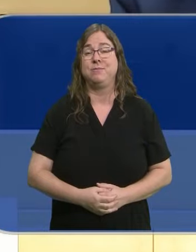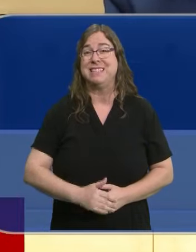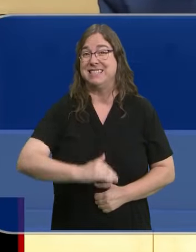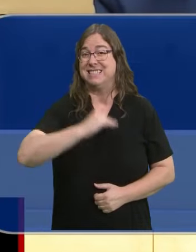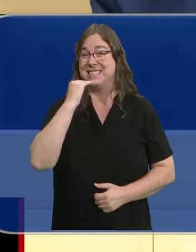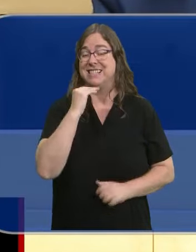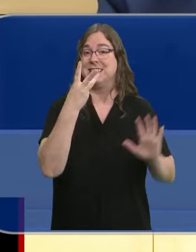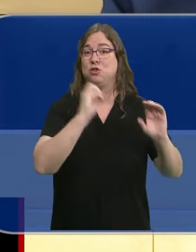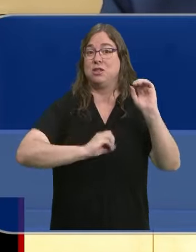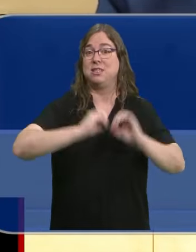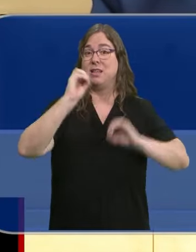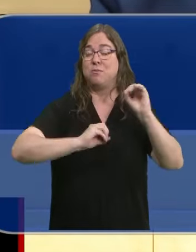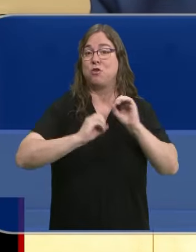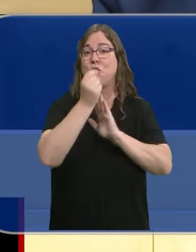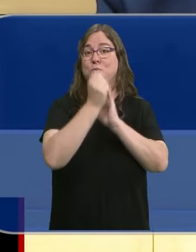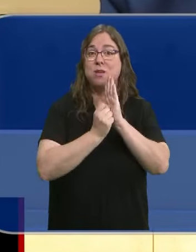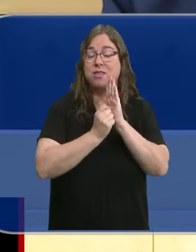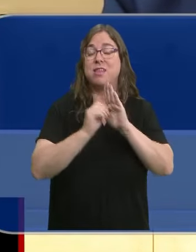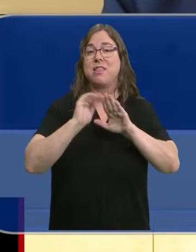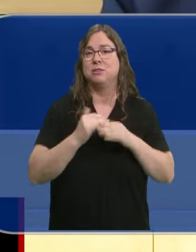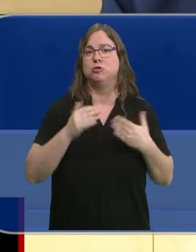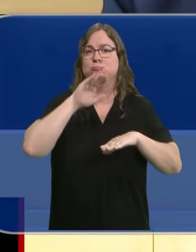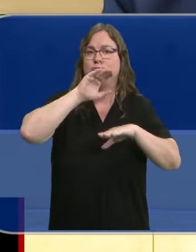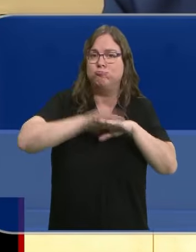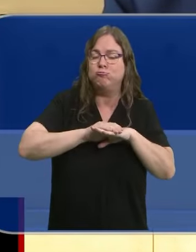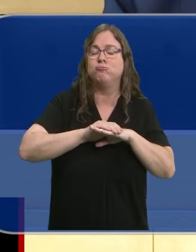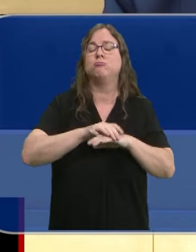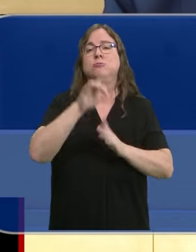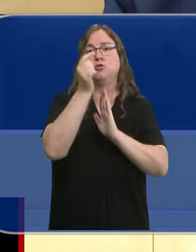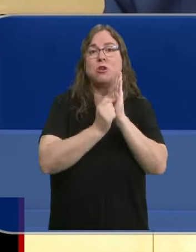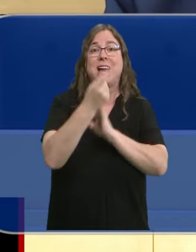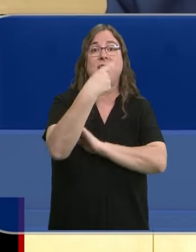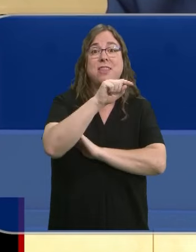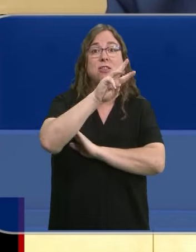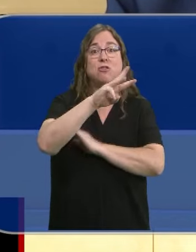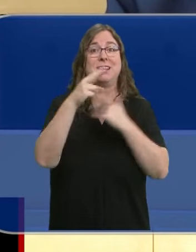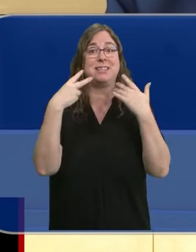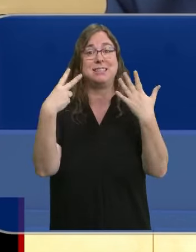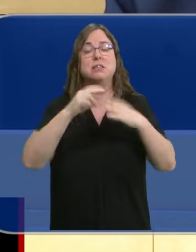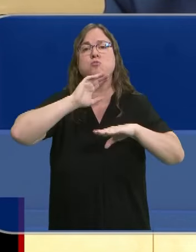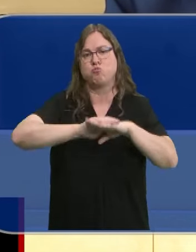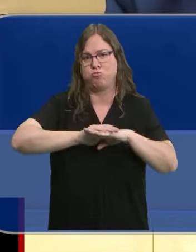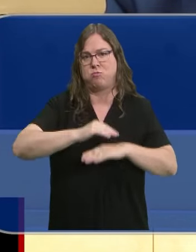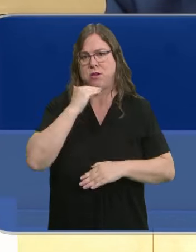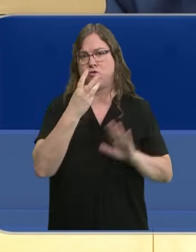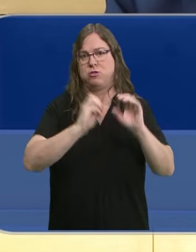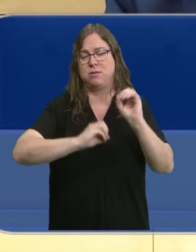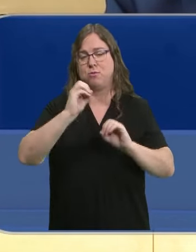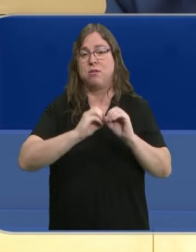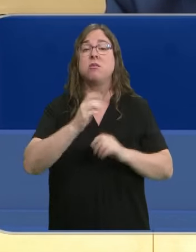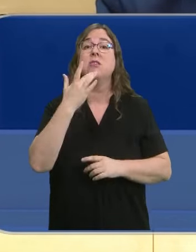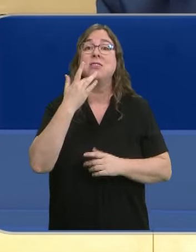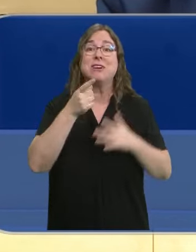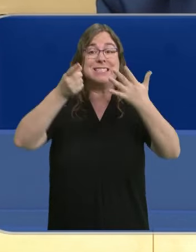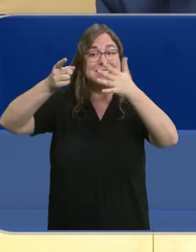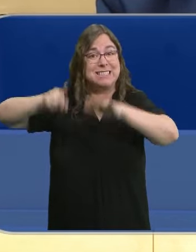Casi el 80% de las medidas comprometidas, 137, han sido cumplidas. En los próximos seis